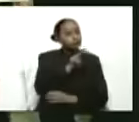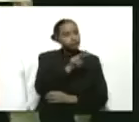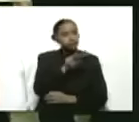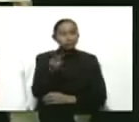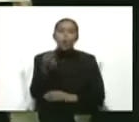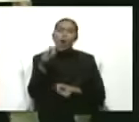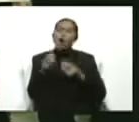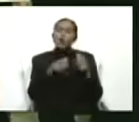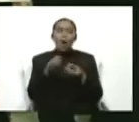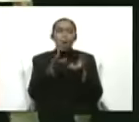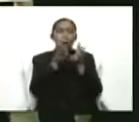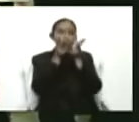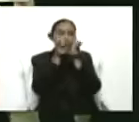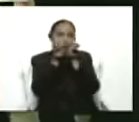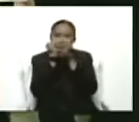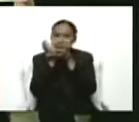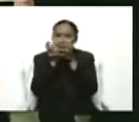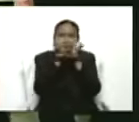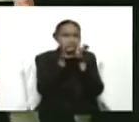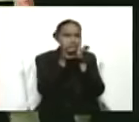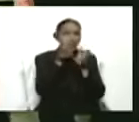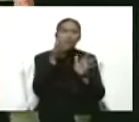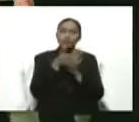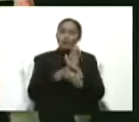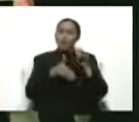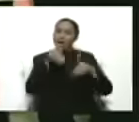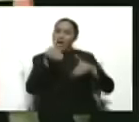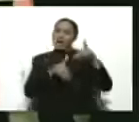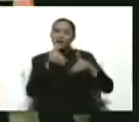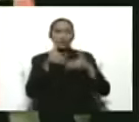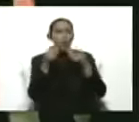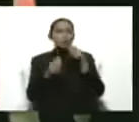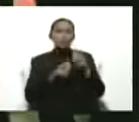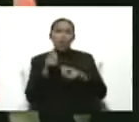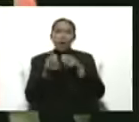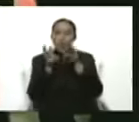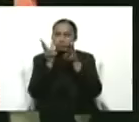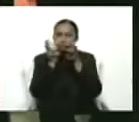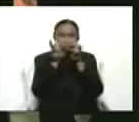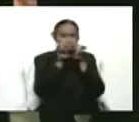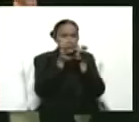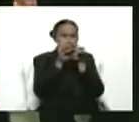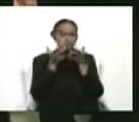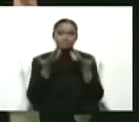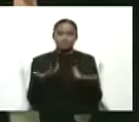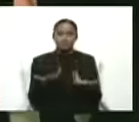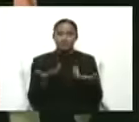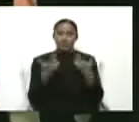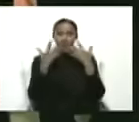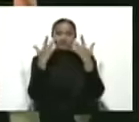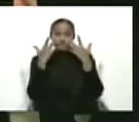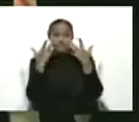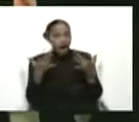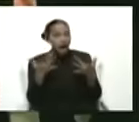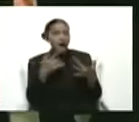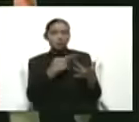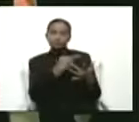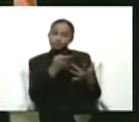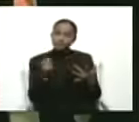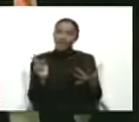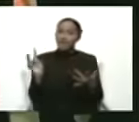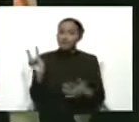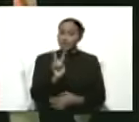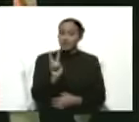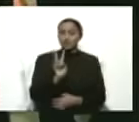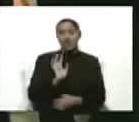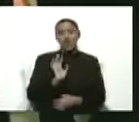ver. Que con lo que ellos vienen a a palpar aquí en nuestra patria. ¿Ve? Y